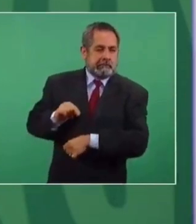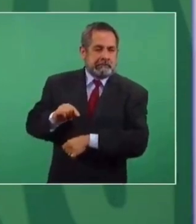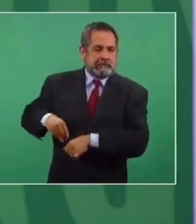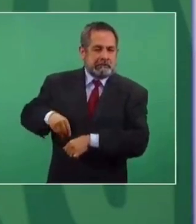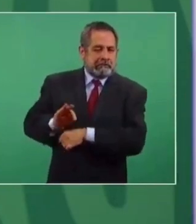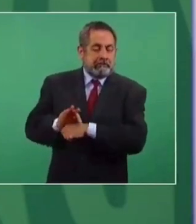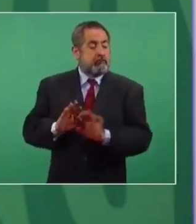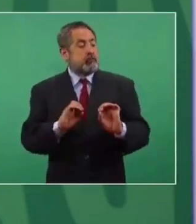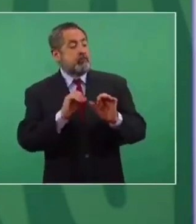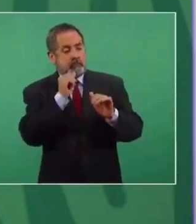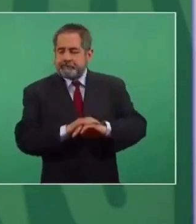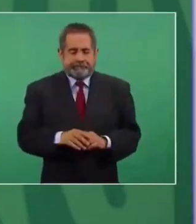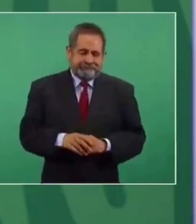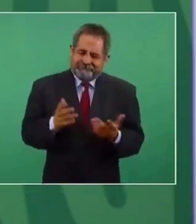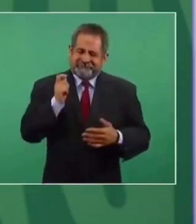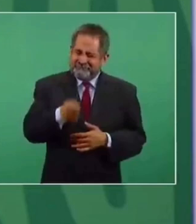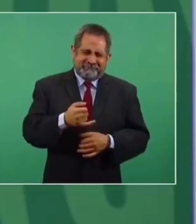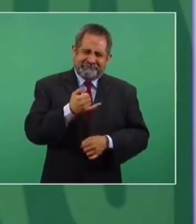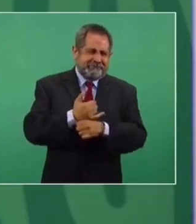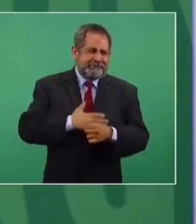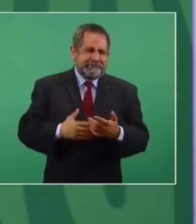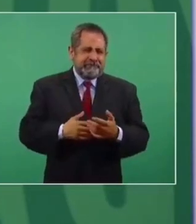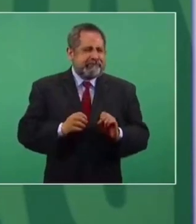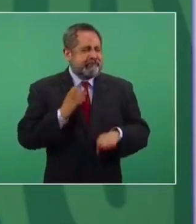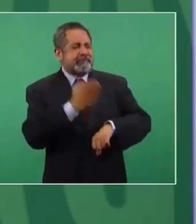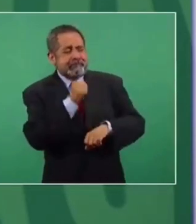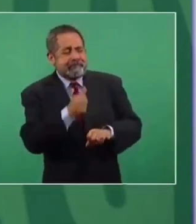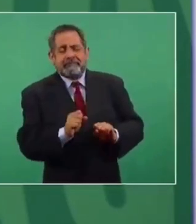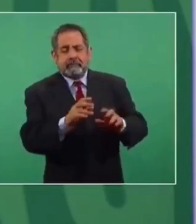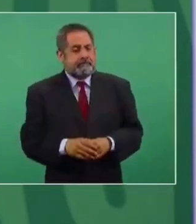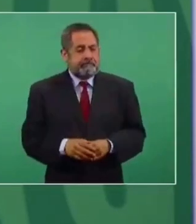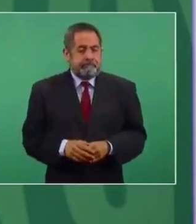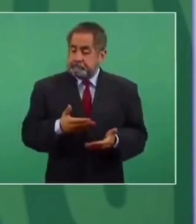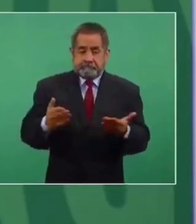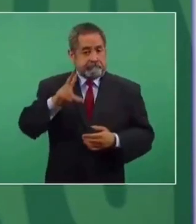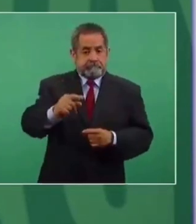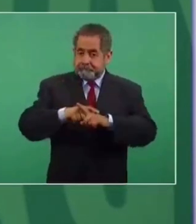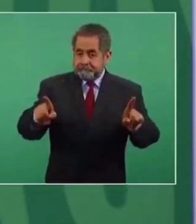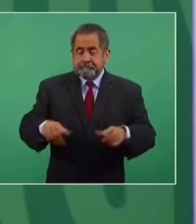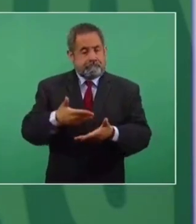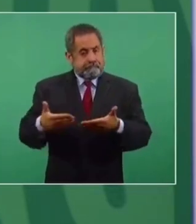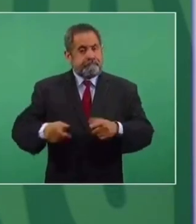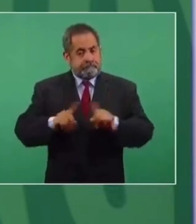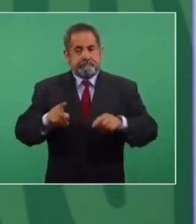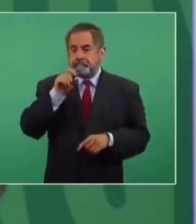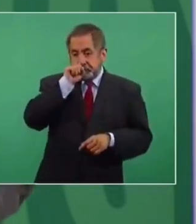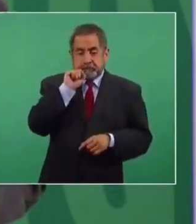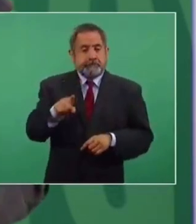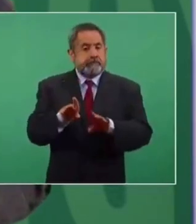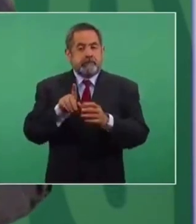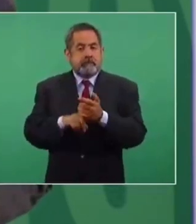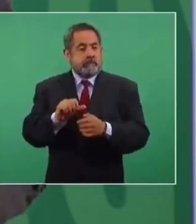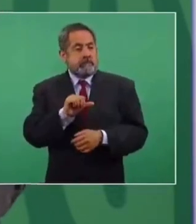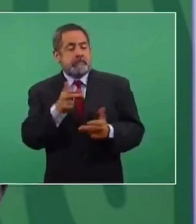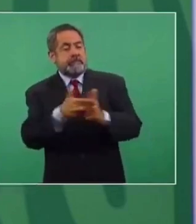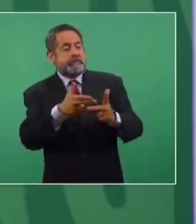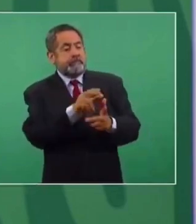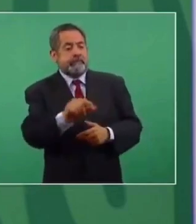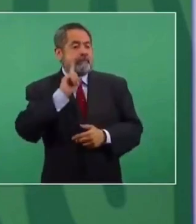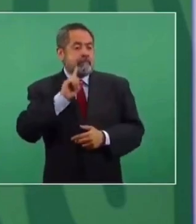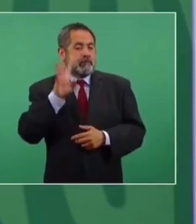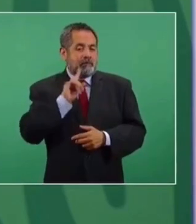responsables, había impunidad, ahora no, es distinto. También en el caso de los feminicidios,